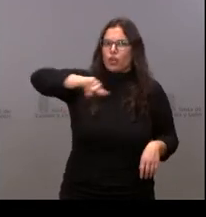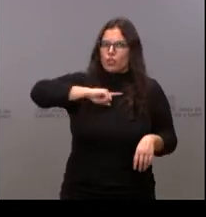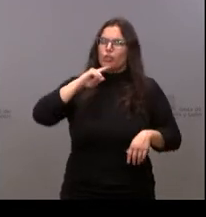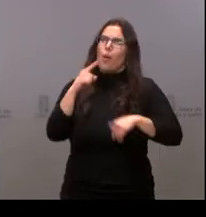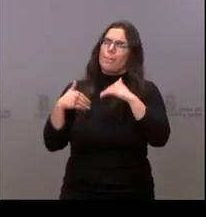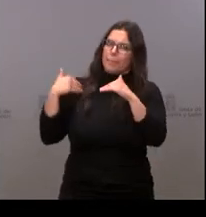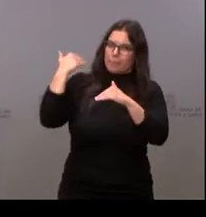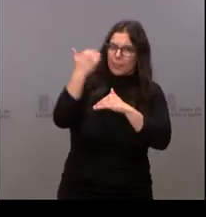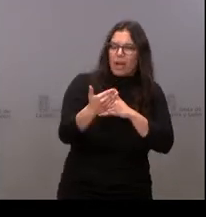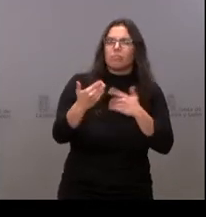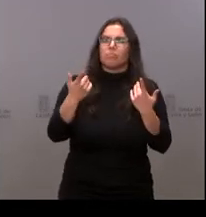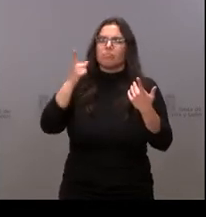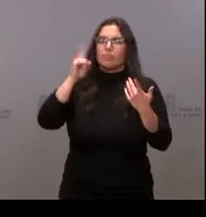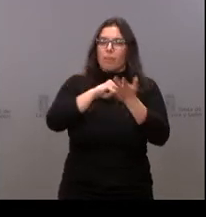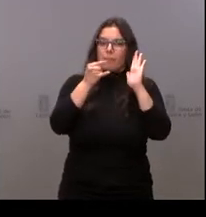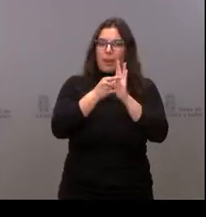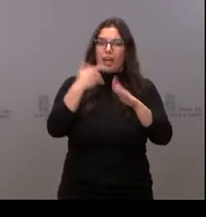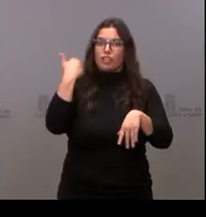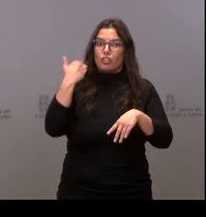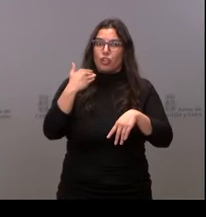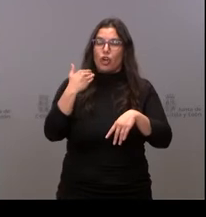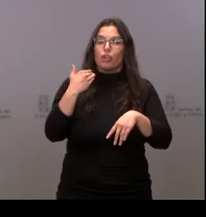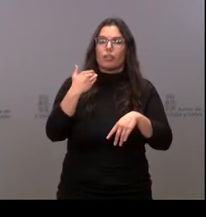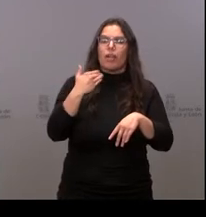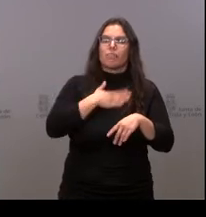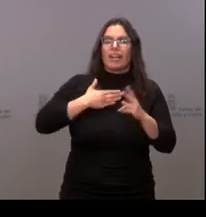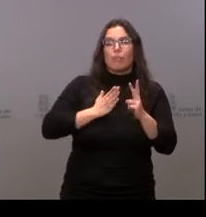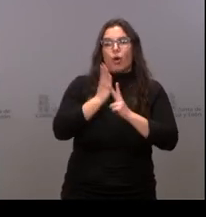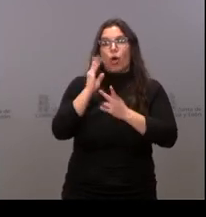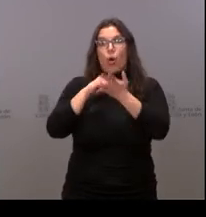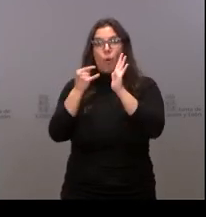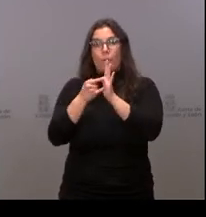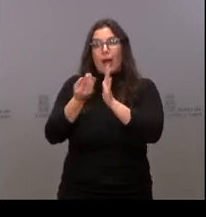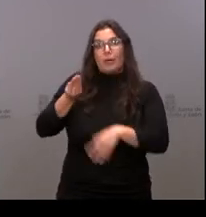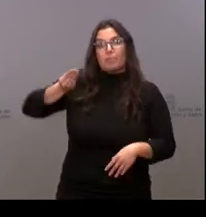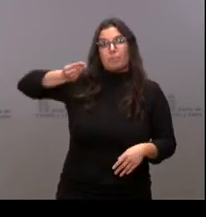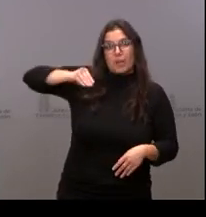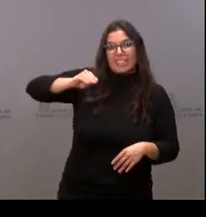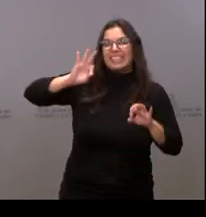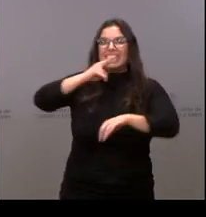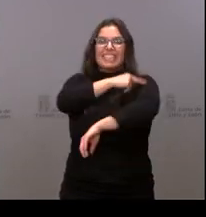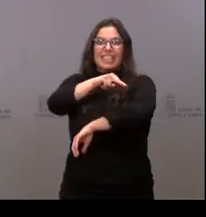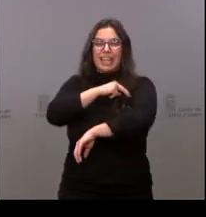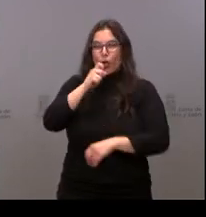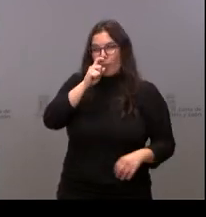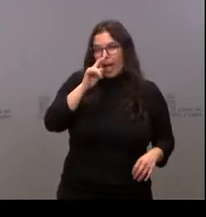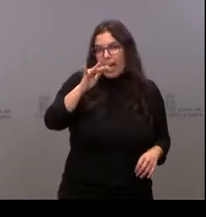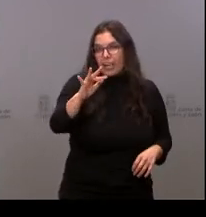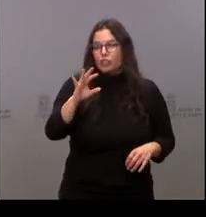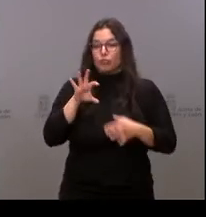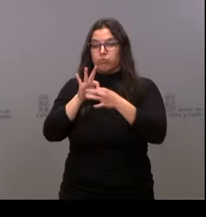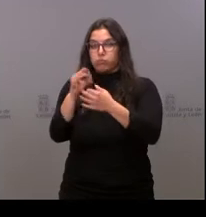a reforzar el plan Soria con un plan adicional sanitario plurianual, dotado aproximadamente